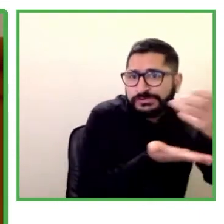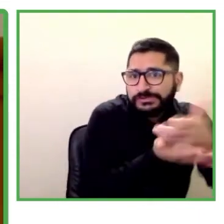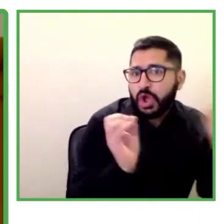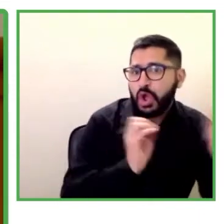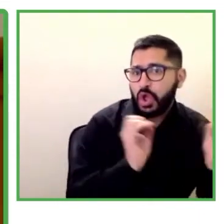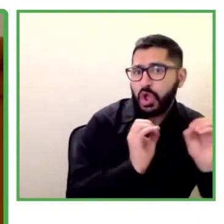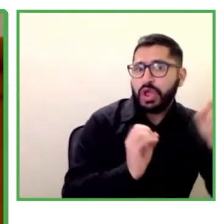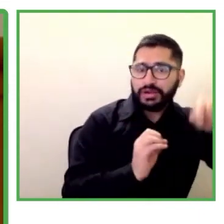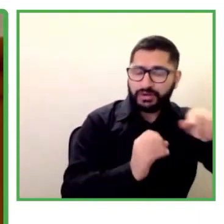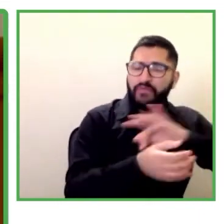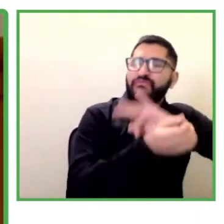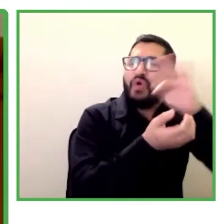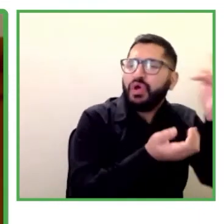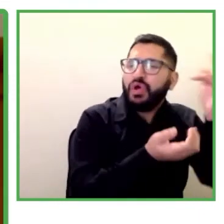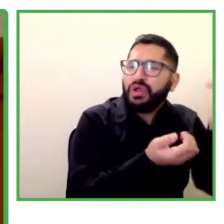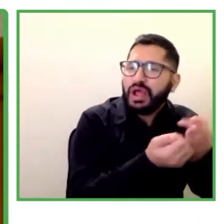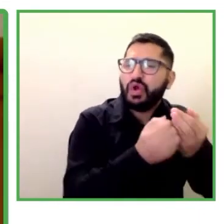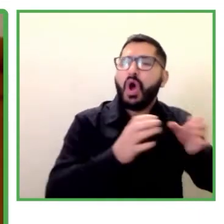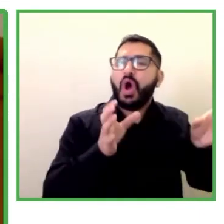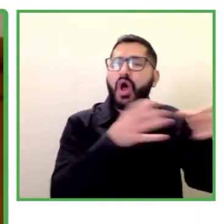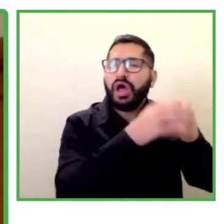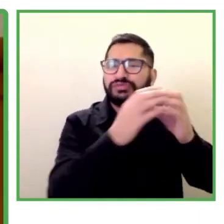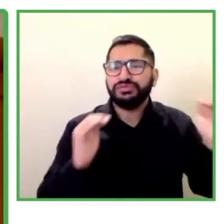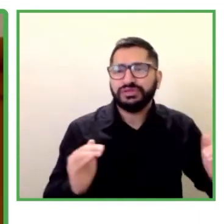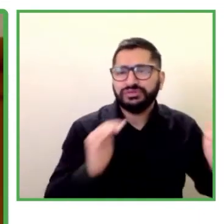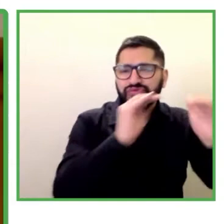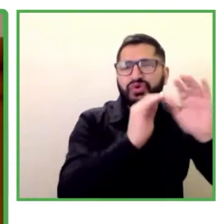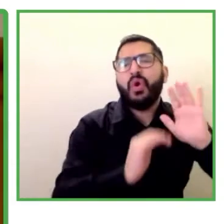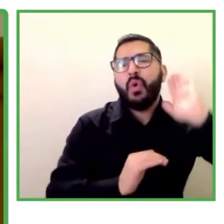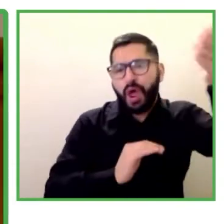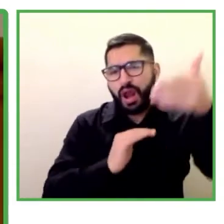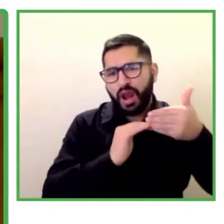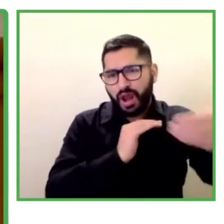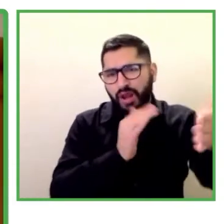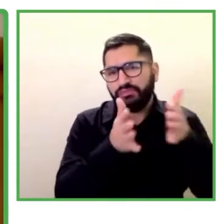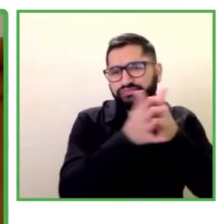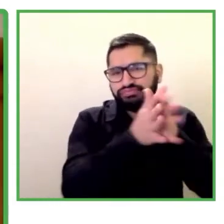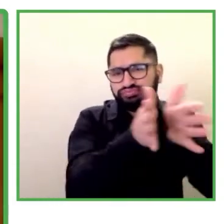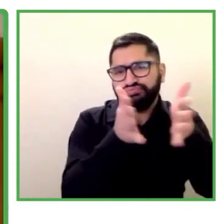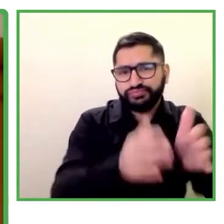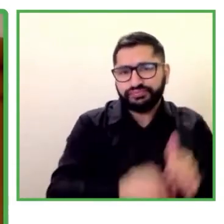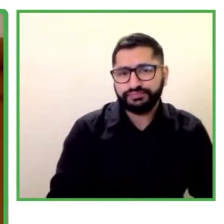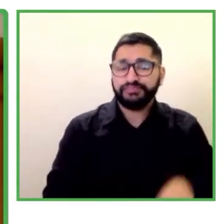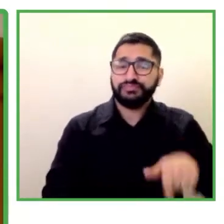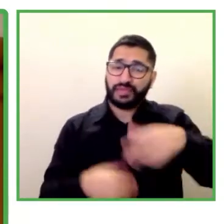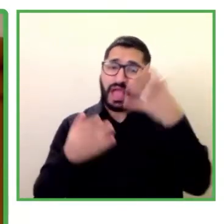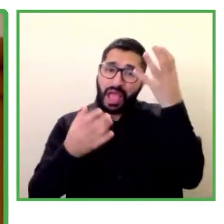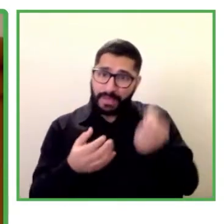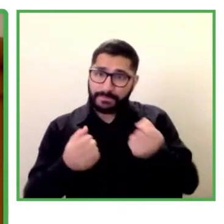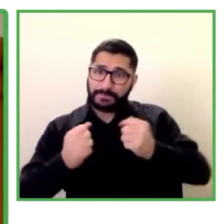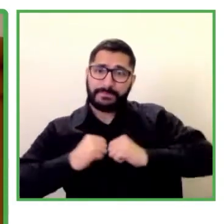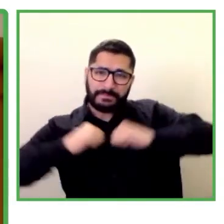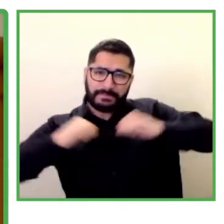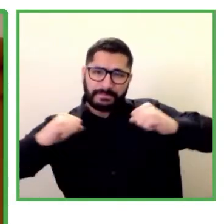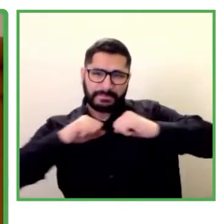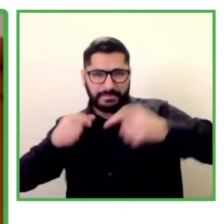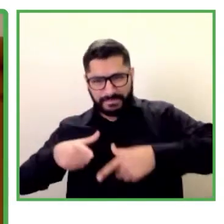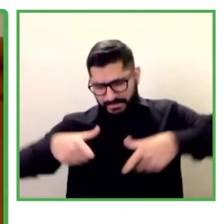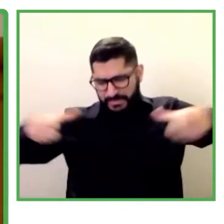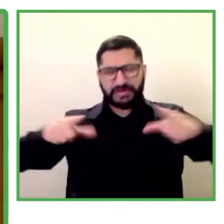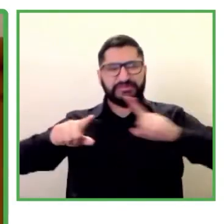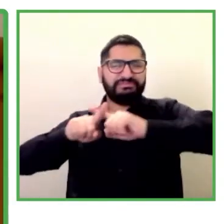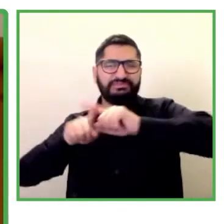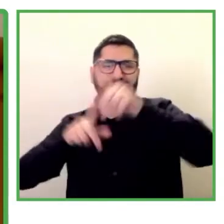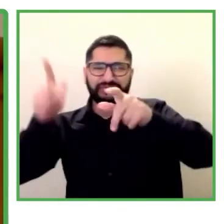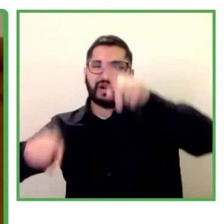en esta sesión. Por supuesto, hay una amplia diversidad, pero hay unos criterios mínimos que tienen que cumplir estas redes, estas